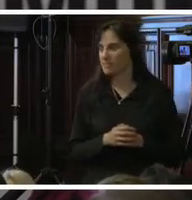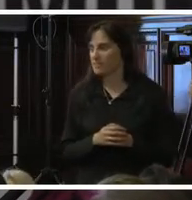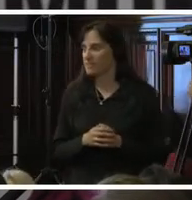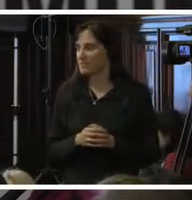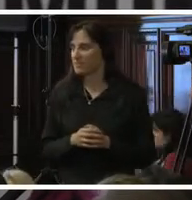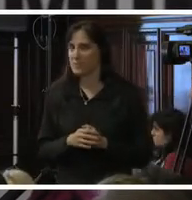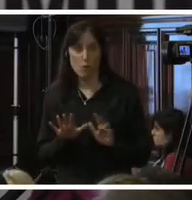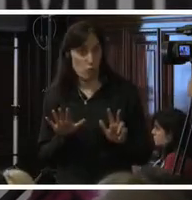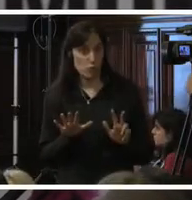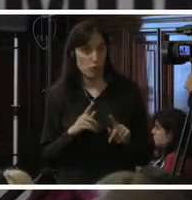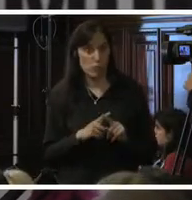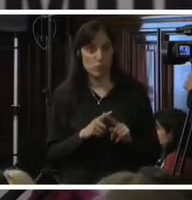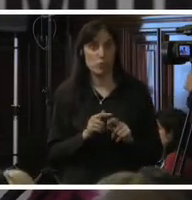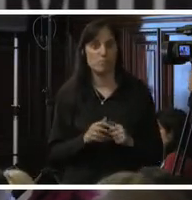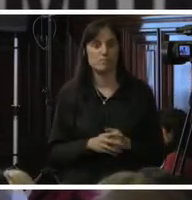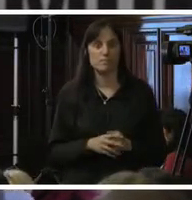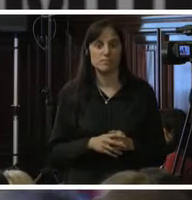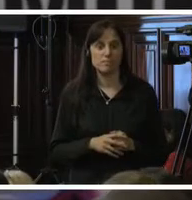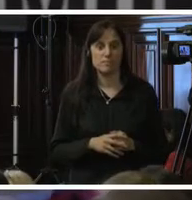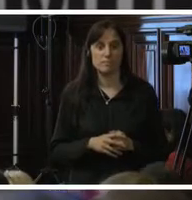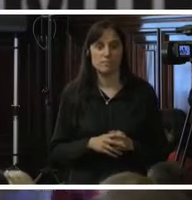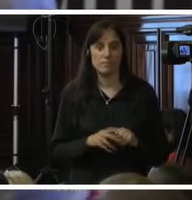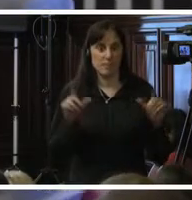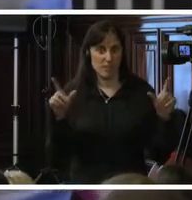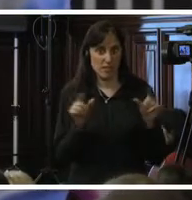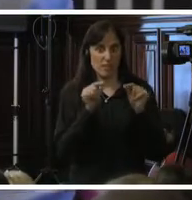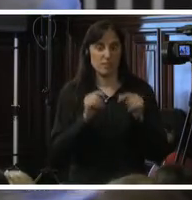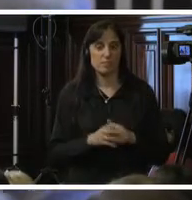Ocho minutos para el cierre. Gracias.